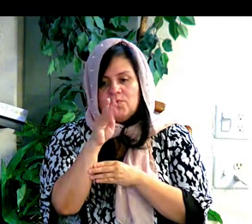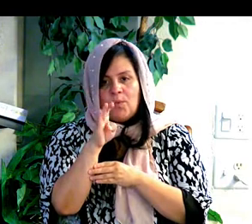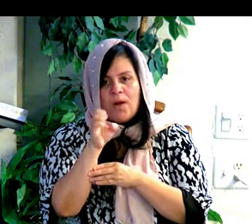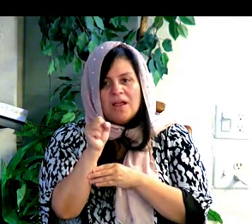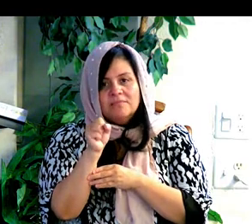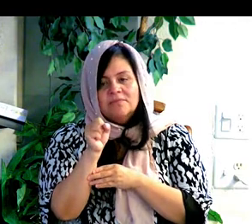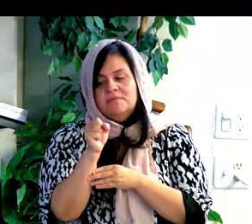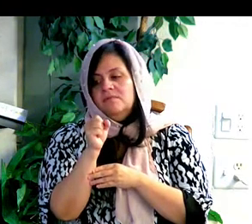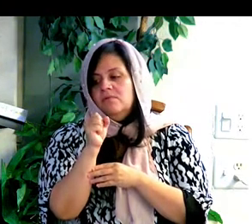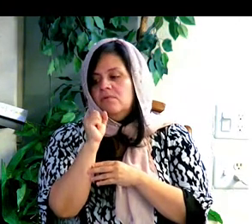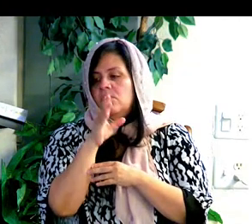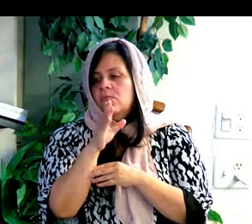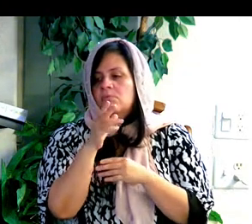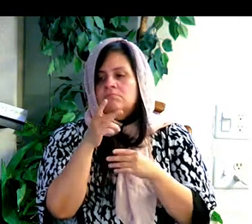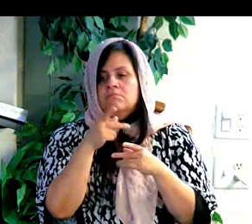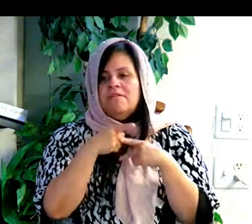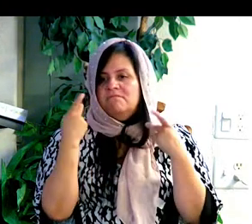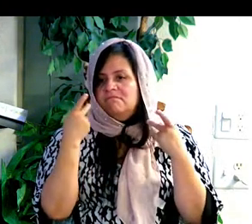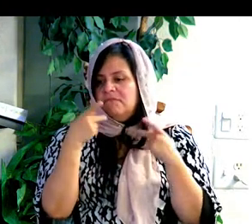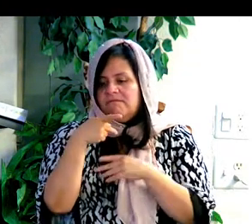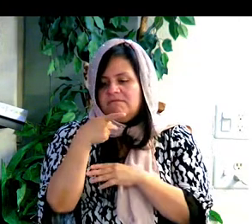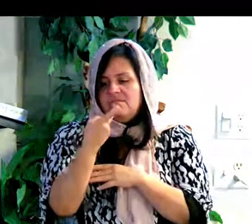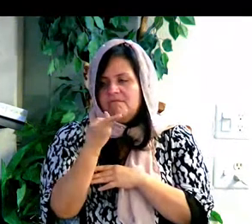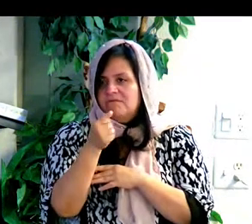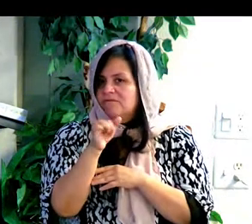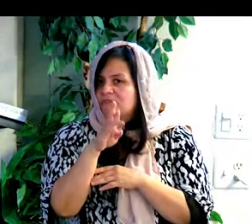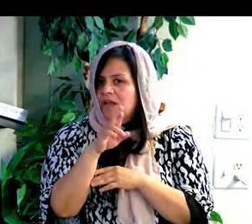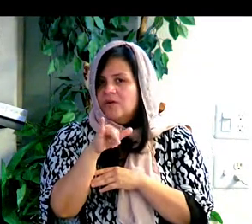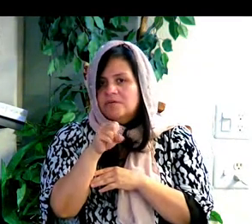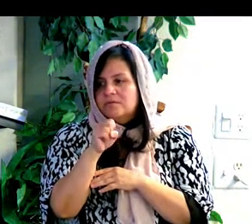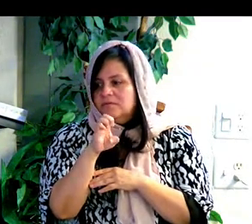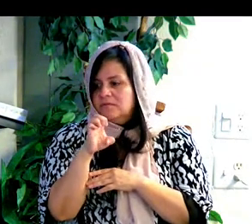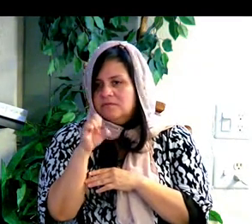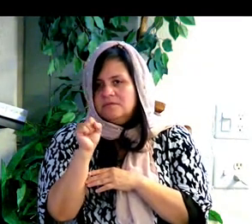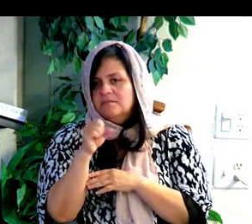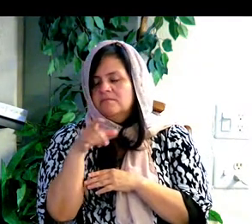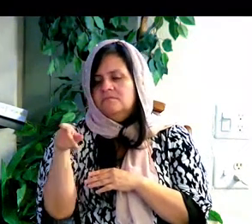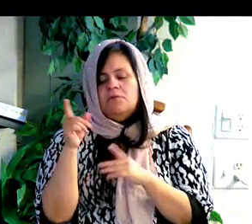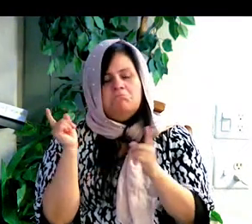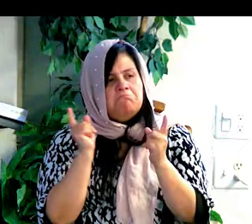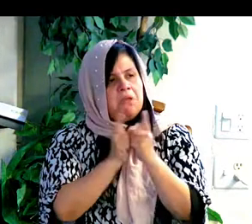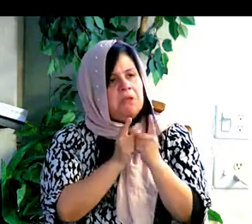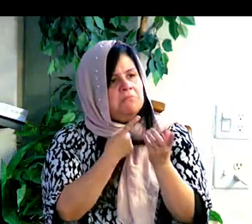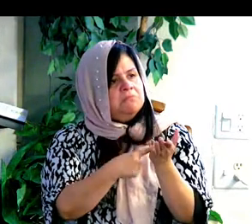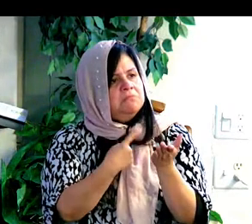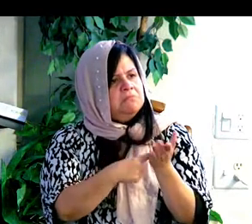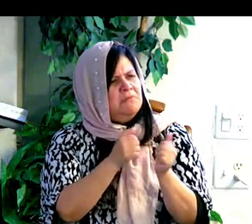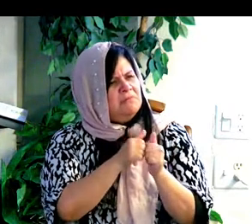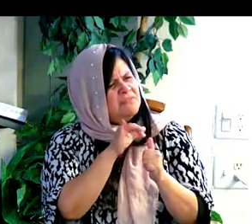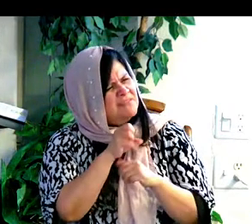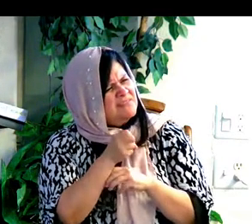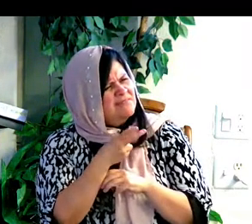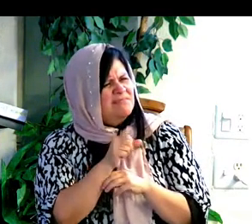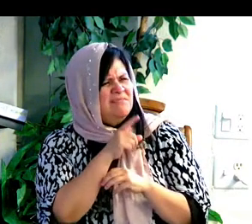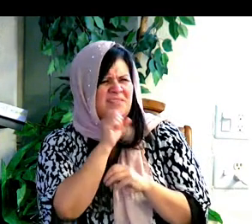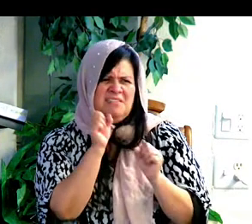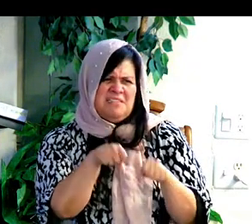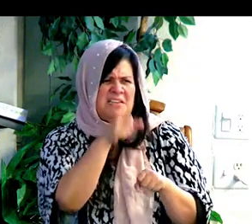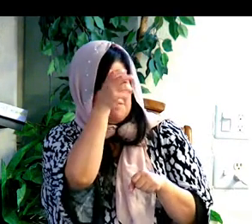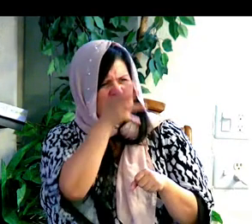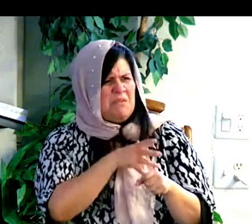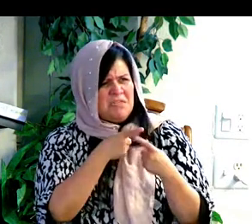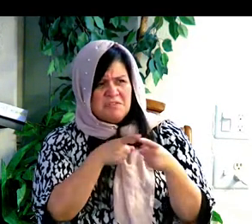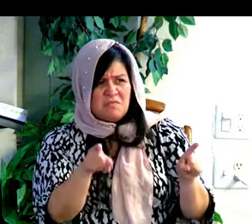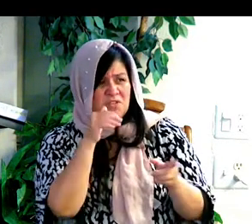algunos fariseos, y para ponerle a prueba, le preguntaban si era ilícito a un hombre divorciarse de su mujer.